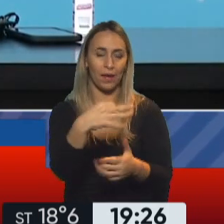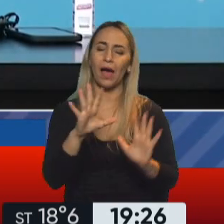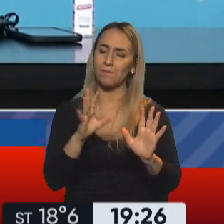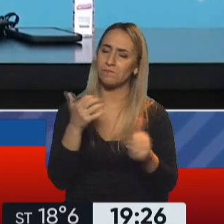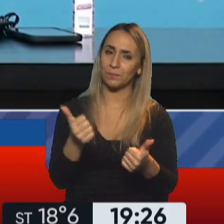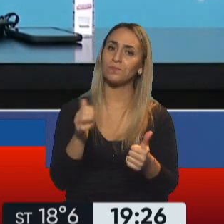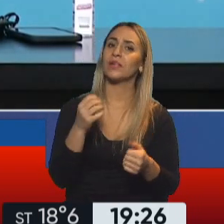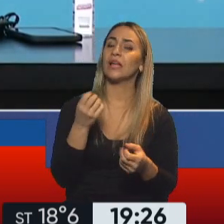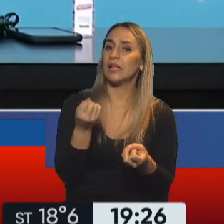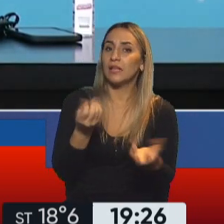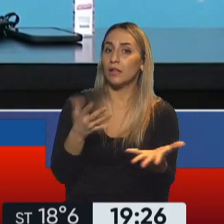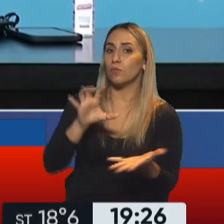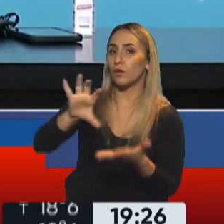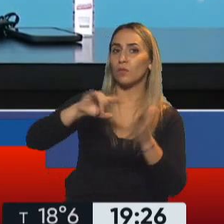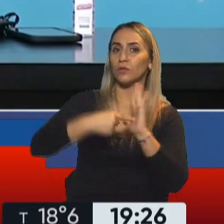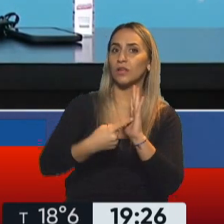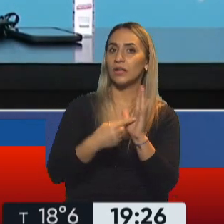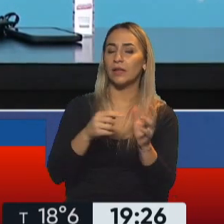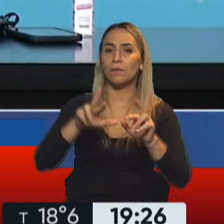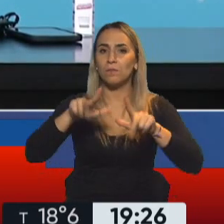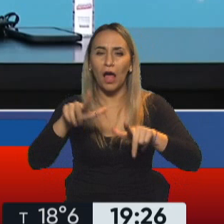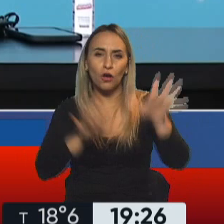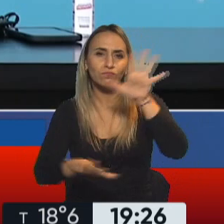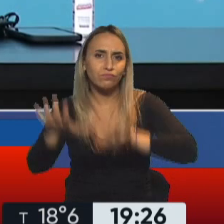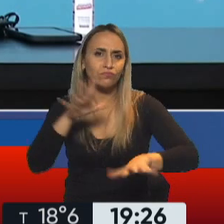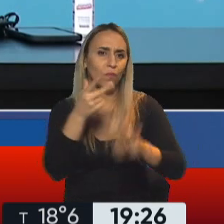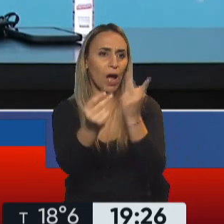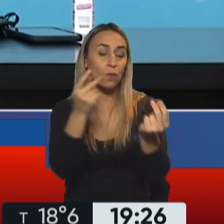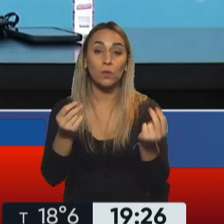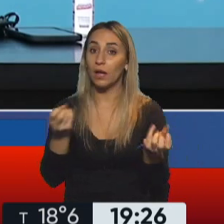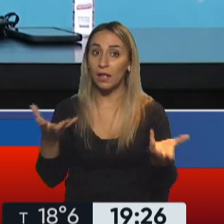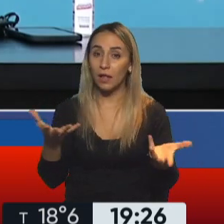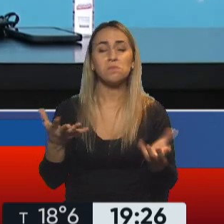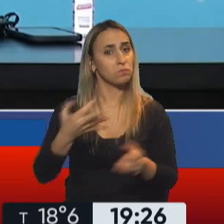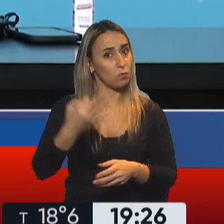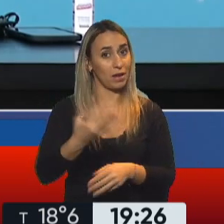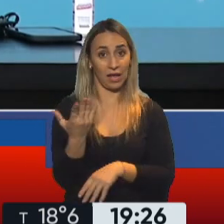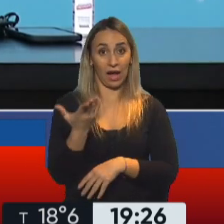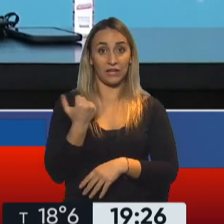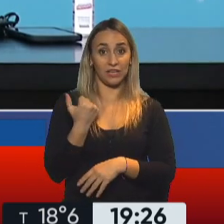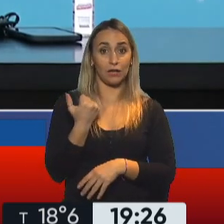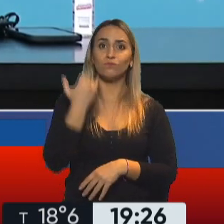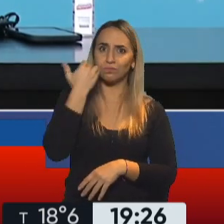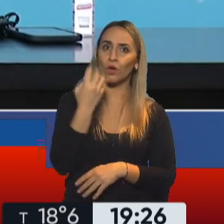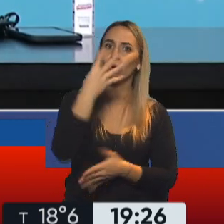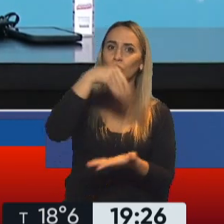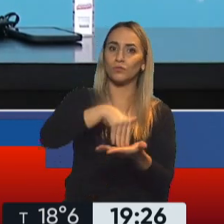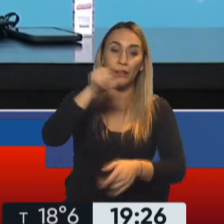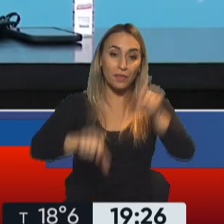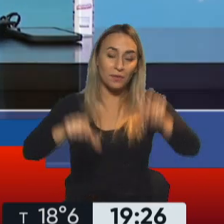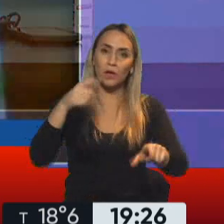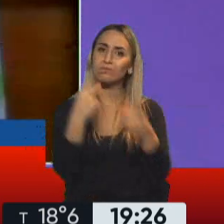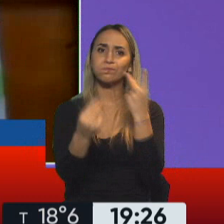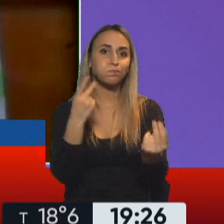hoy la vacunación en la provincia de Buenos Aires? Mira, la verdad que muy bien, en el día de ayer superamos los 4 millones de personas